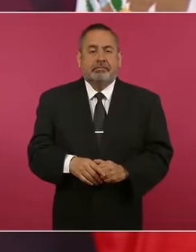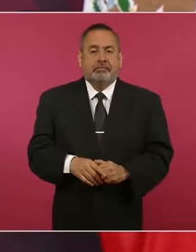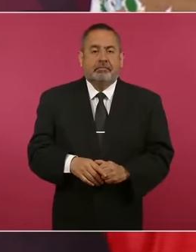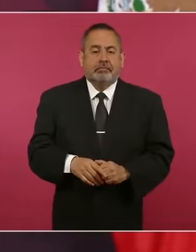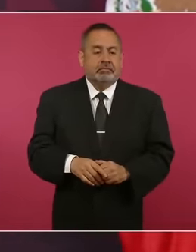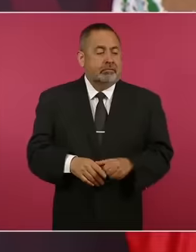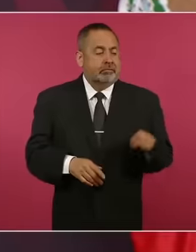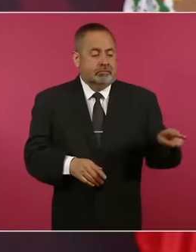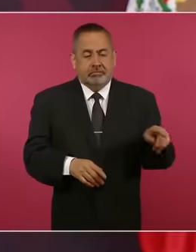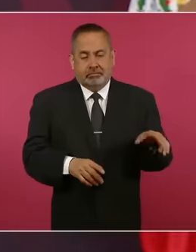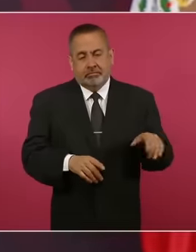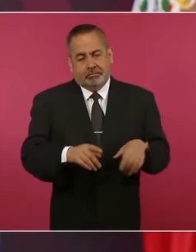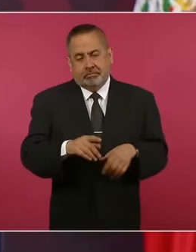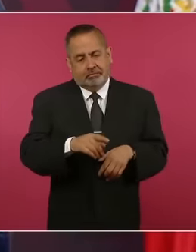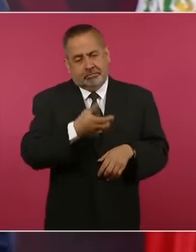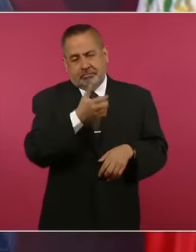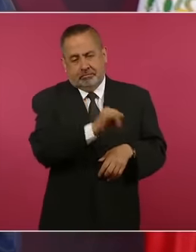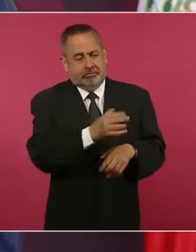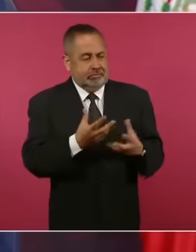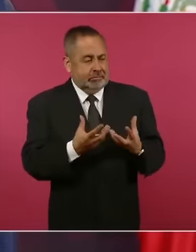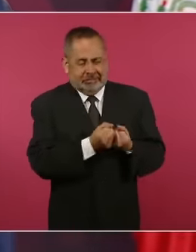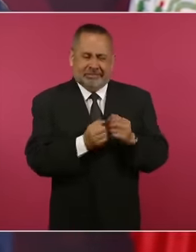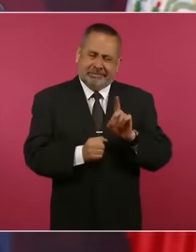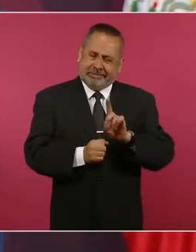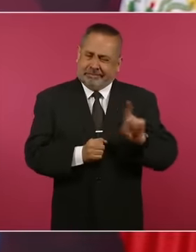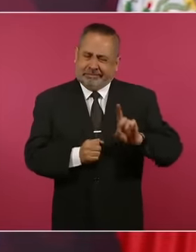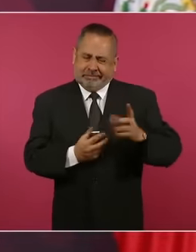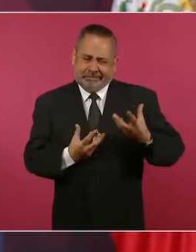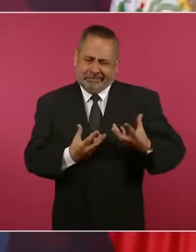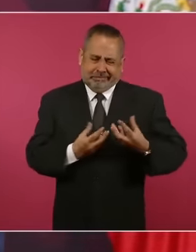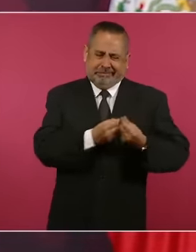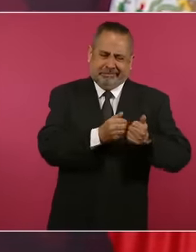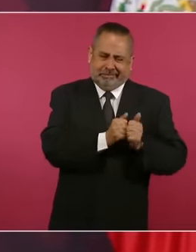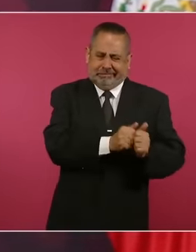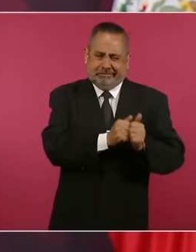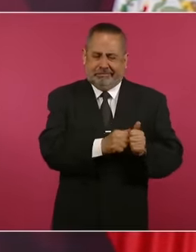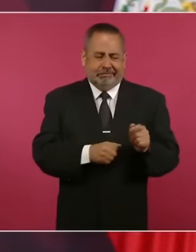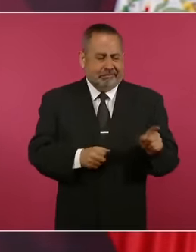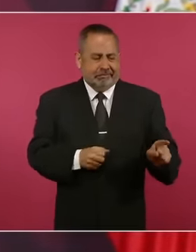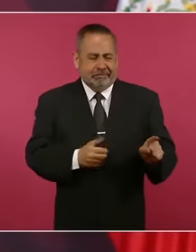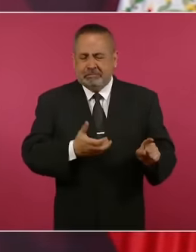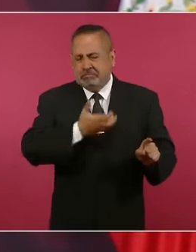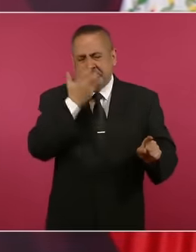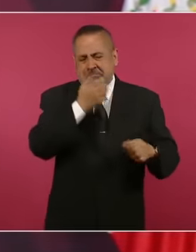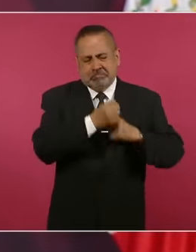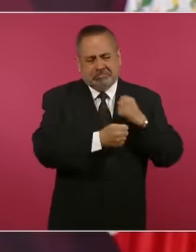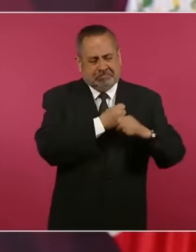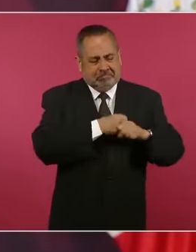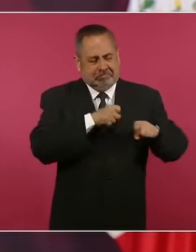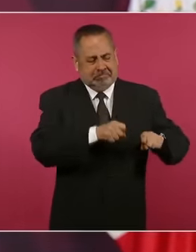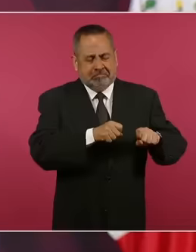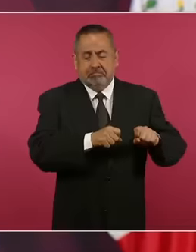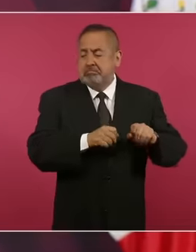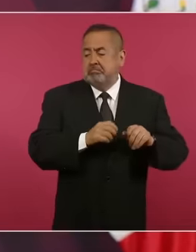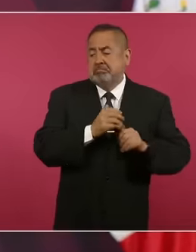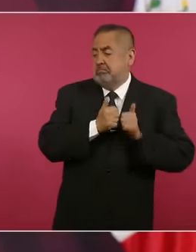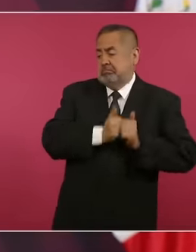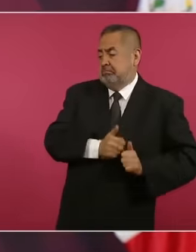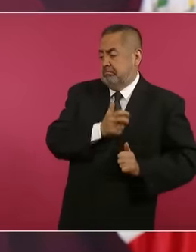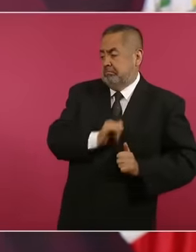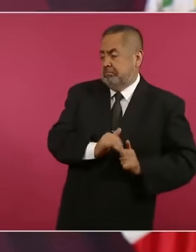derecha, el que se es conservador o conservadora,